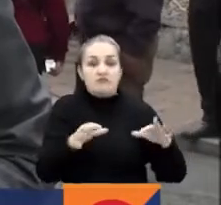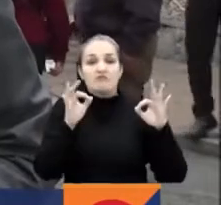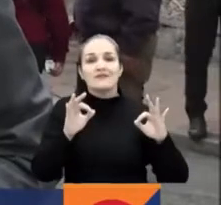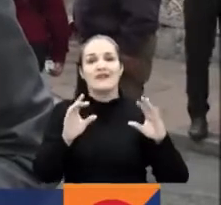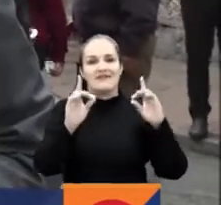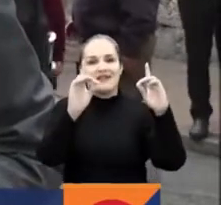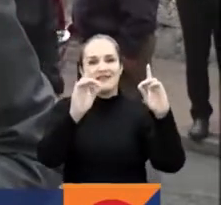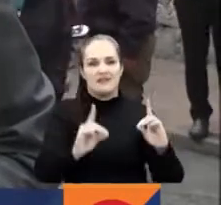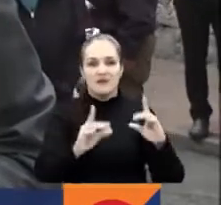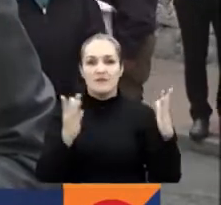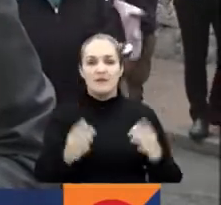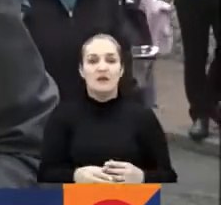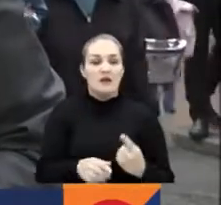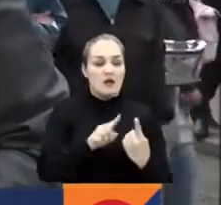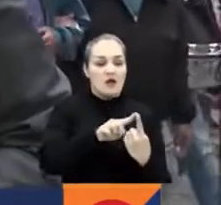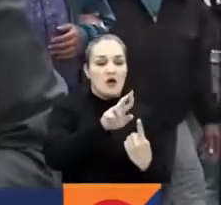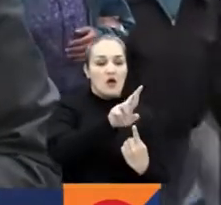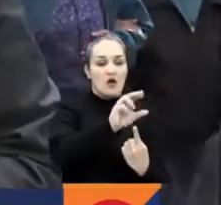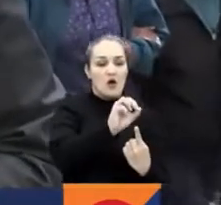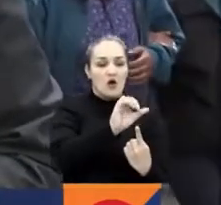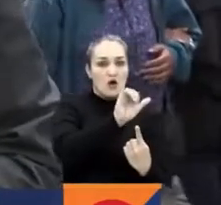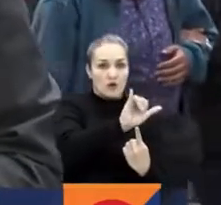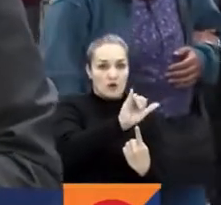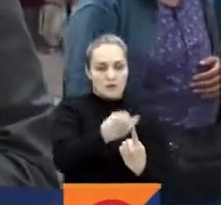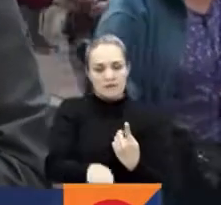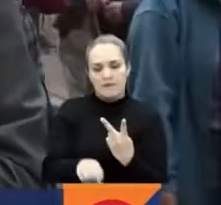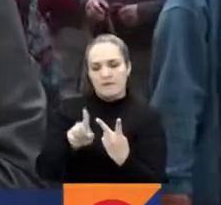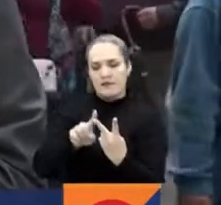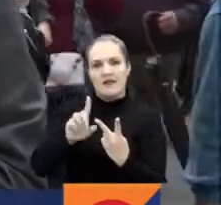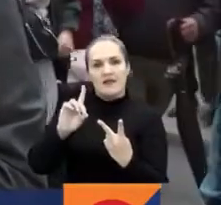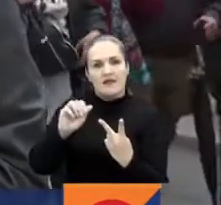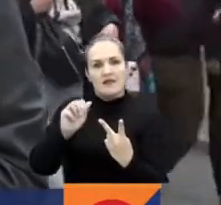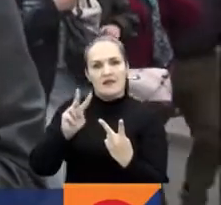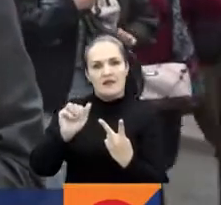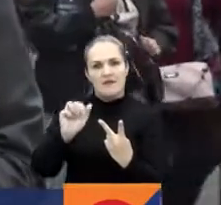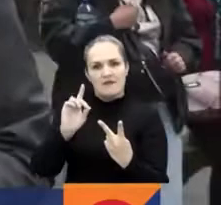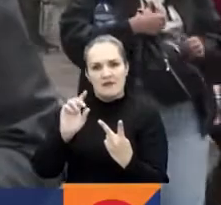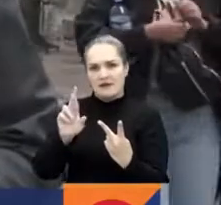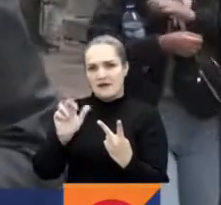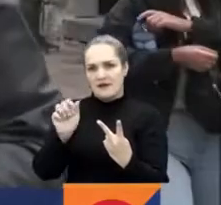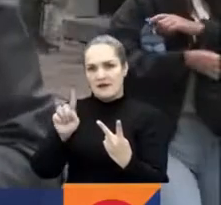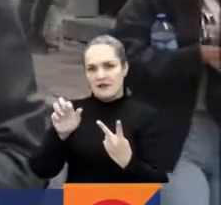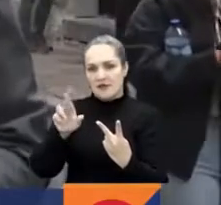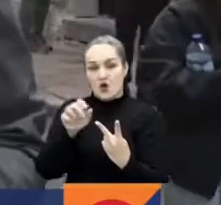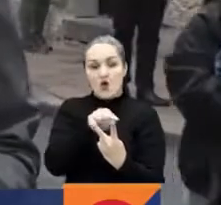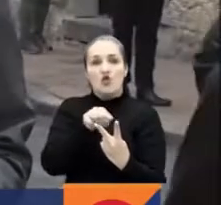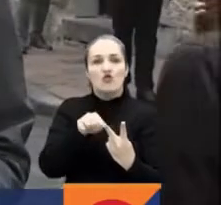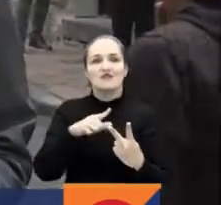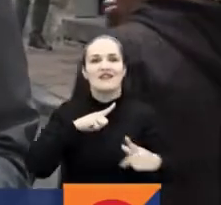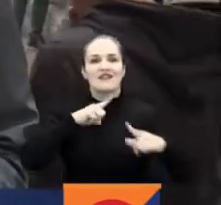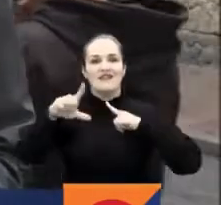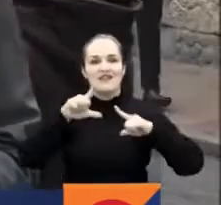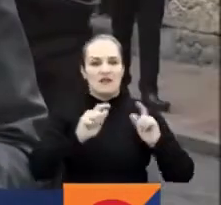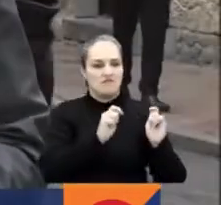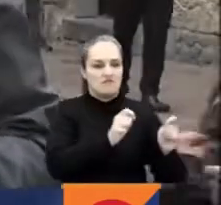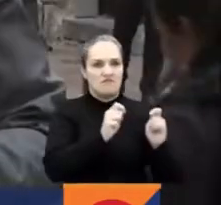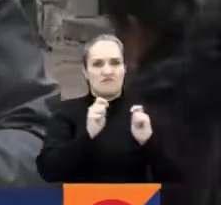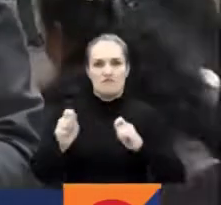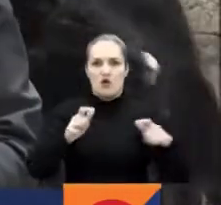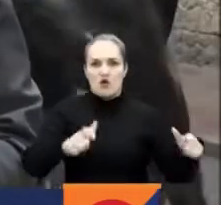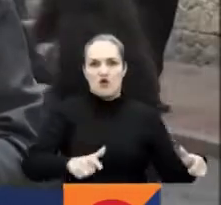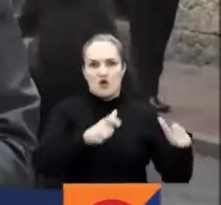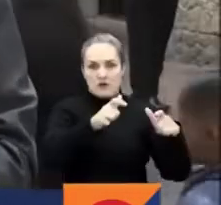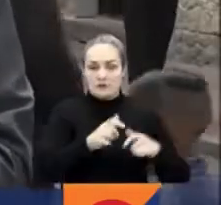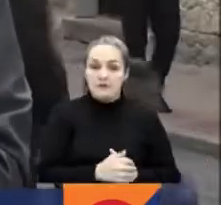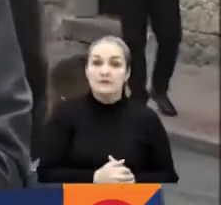Racero los presidentes para este primer periodo legislativo. Y además es importante señalar, Lisset y televidentes, que el partido de gobierno ya logró